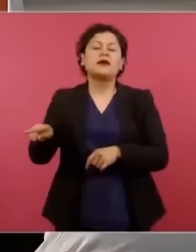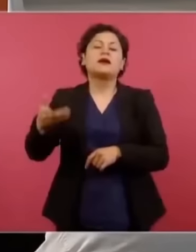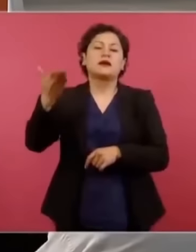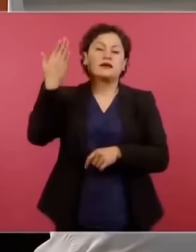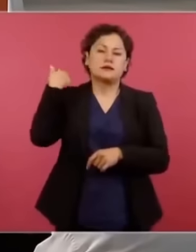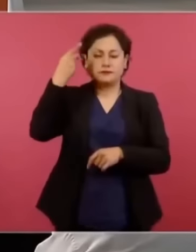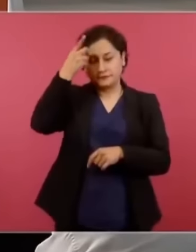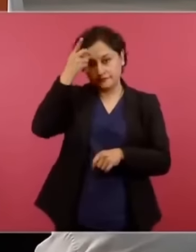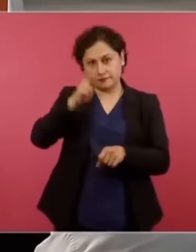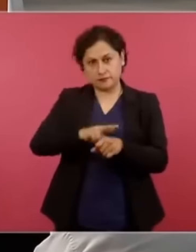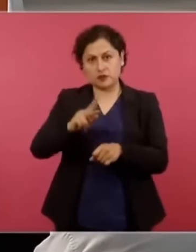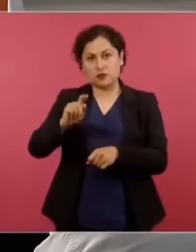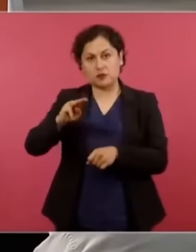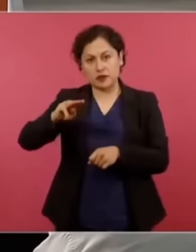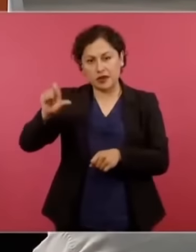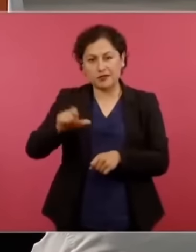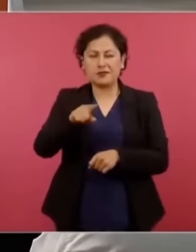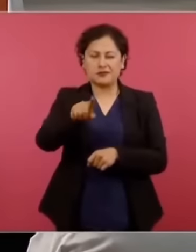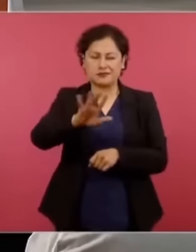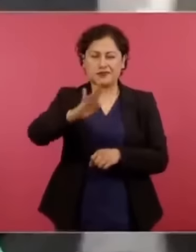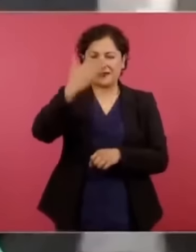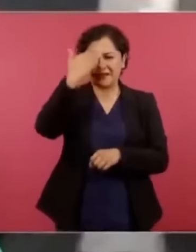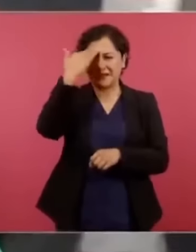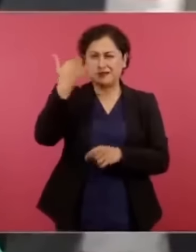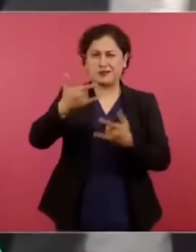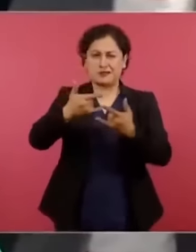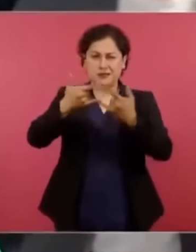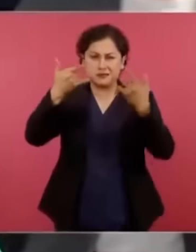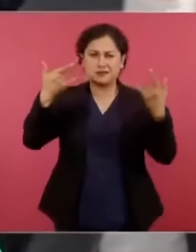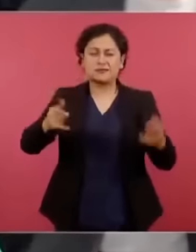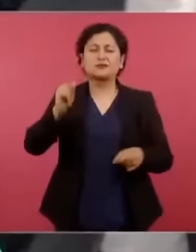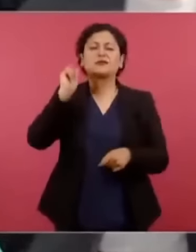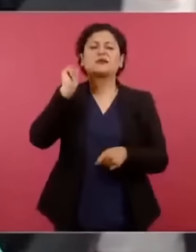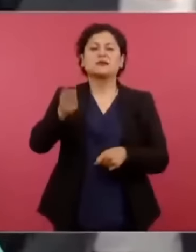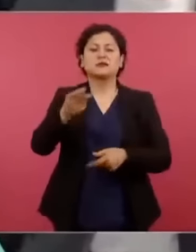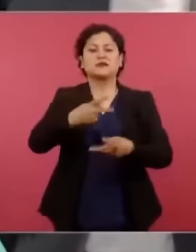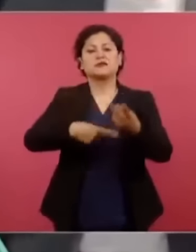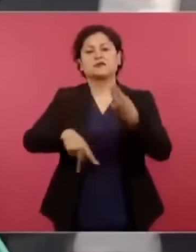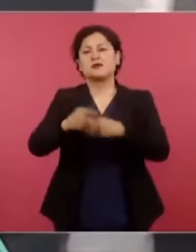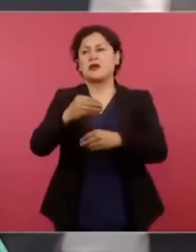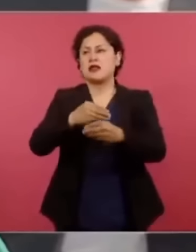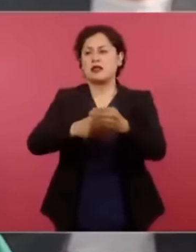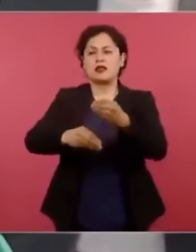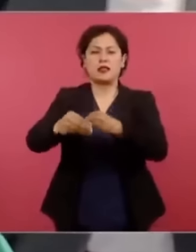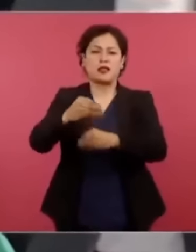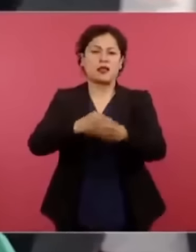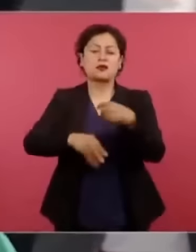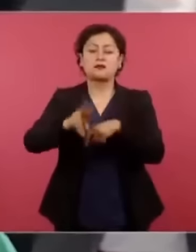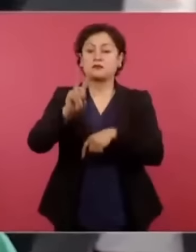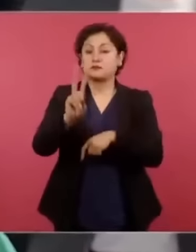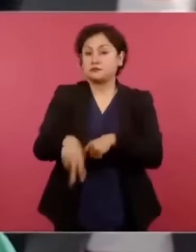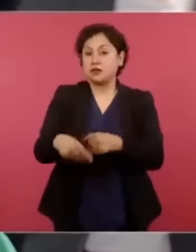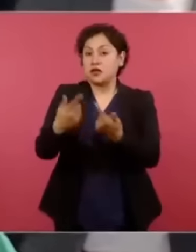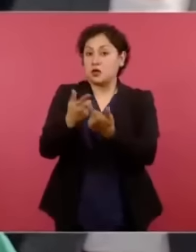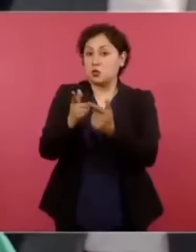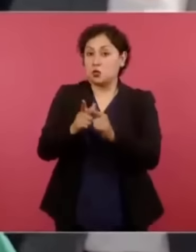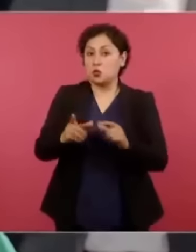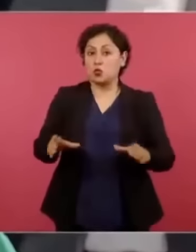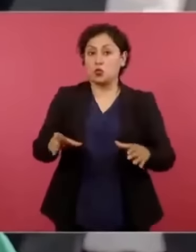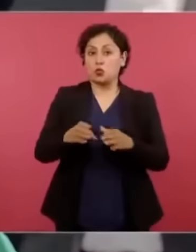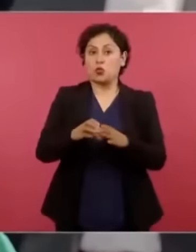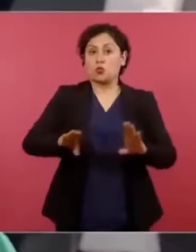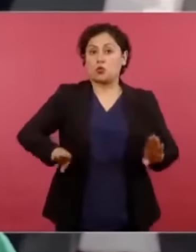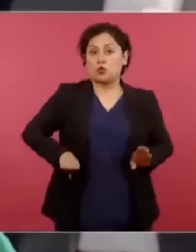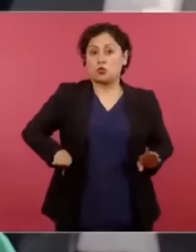conllevado a una discusión, una polémica, incluso la derecha ferozmente ha cuestionado esta